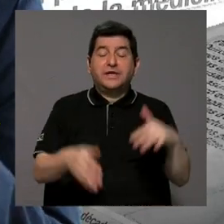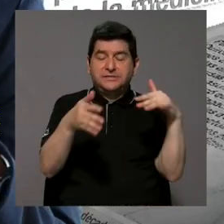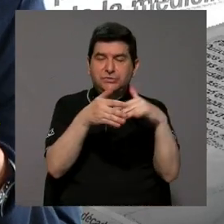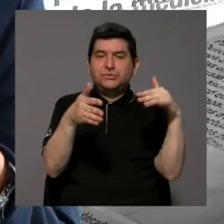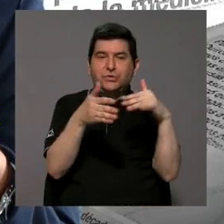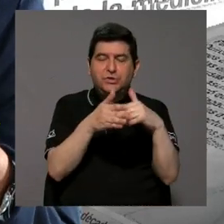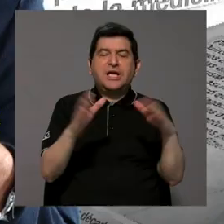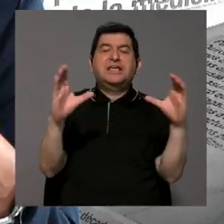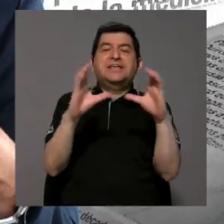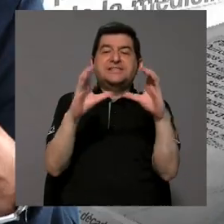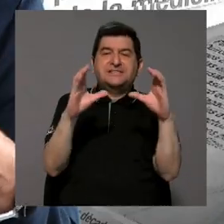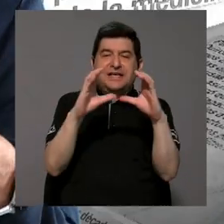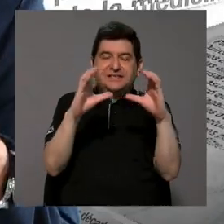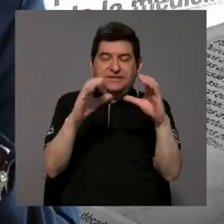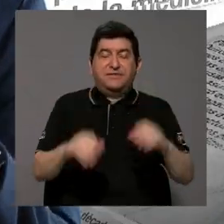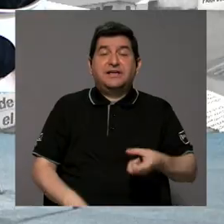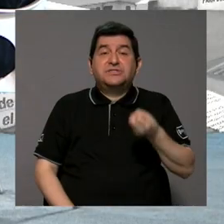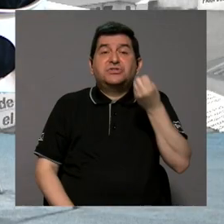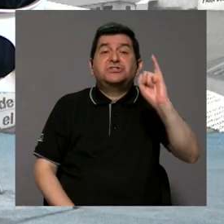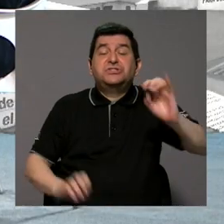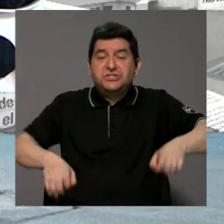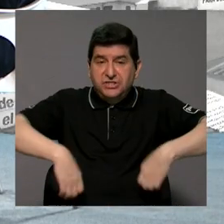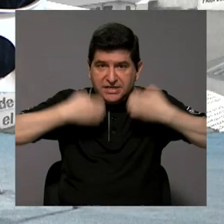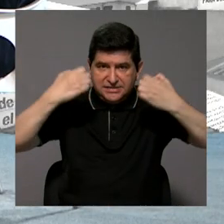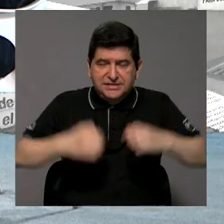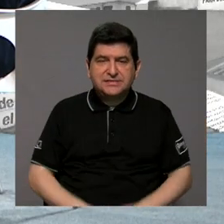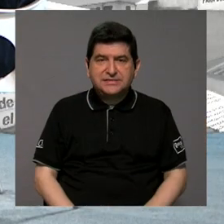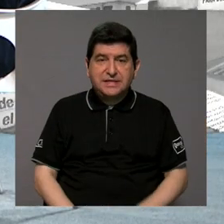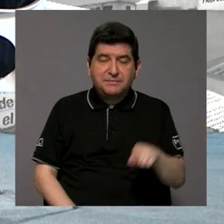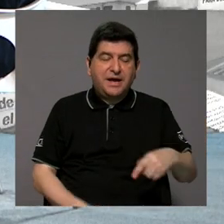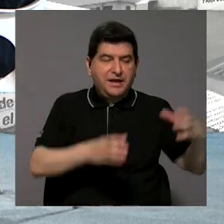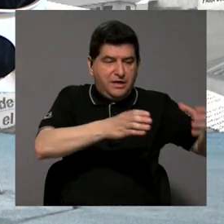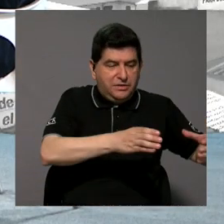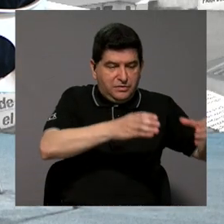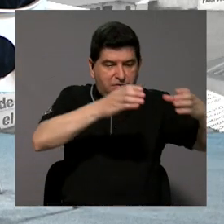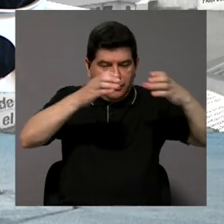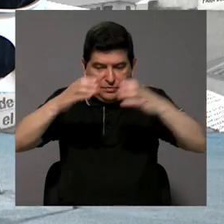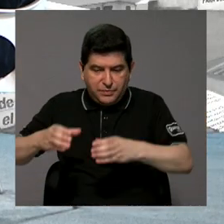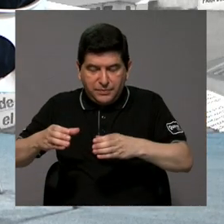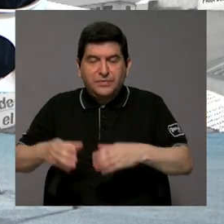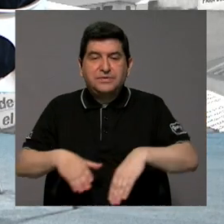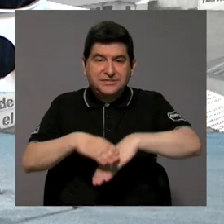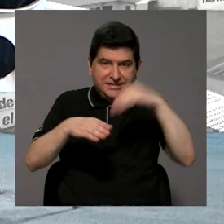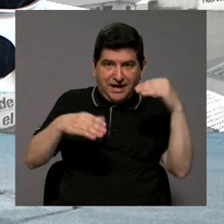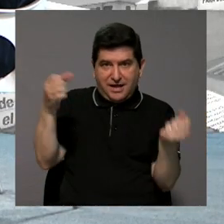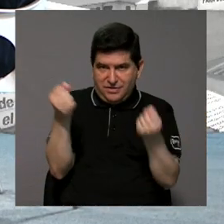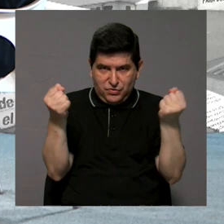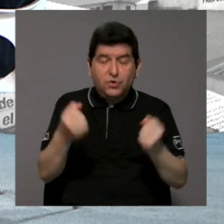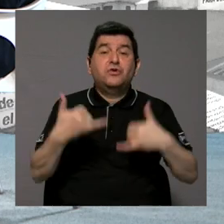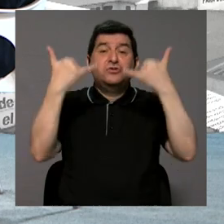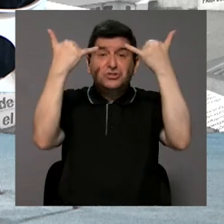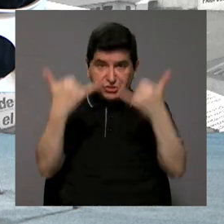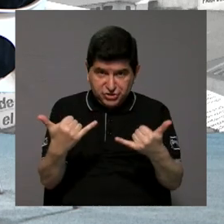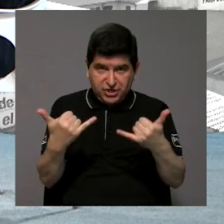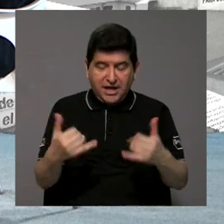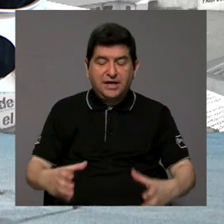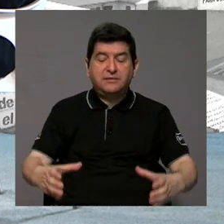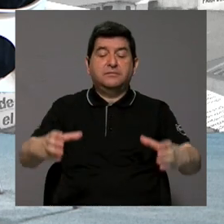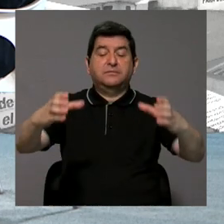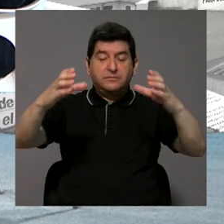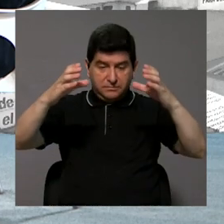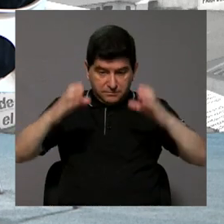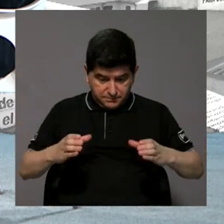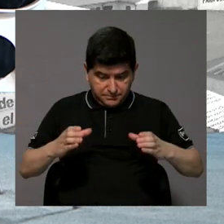estudios o certificaciones, si las existieran, para hacer el desmontaje primero del vehículo. Y una vez que se